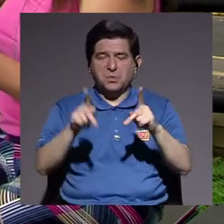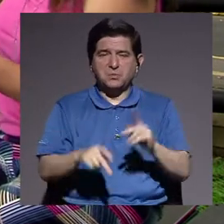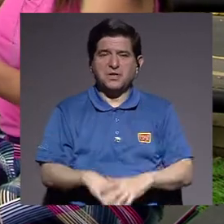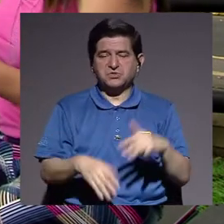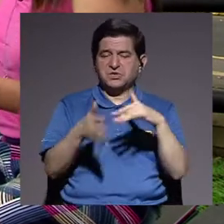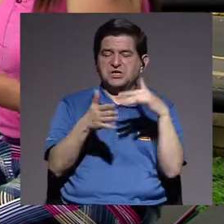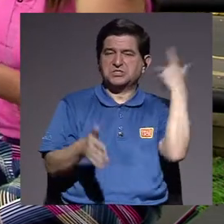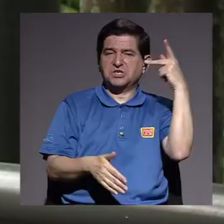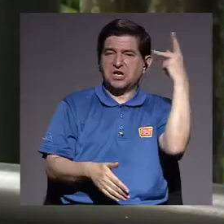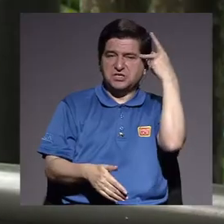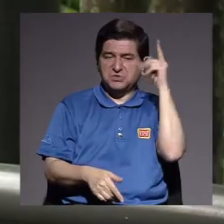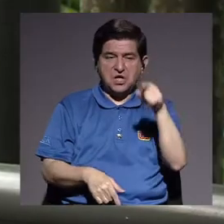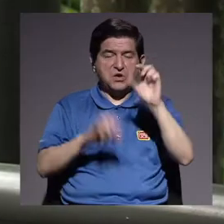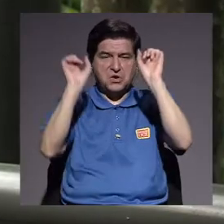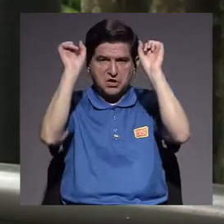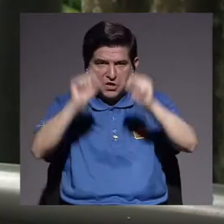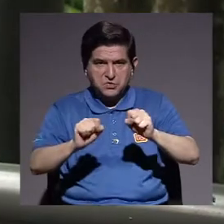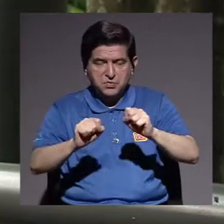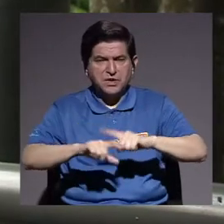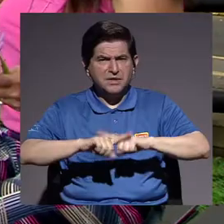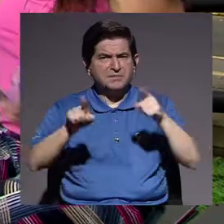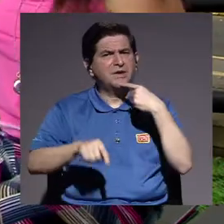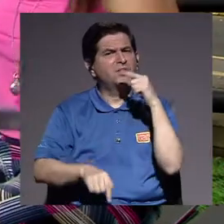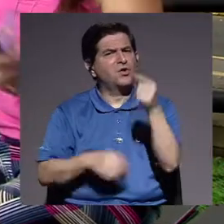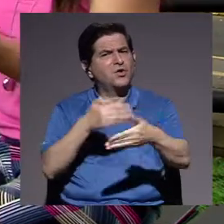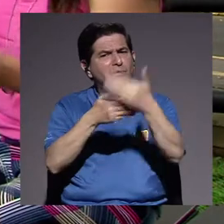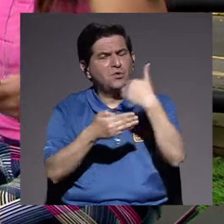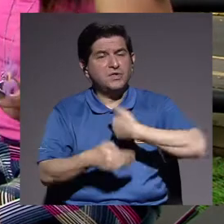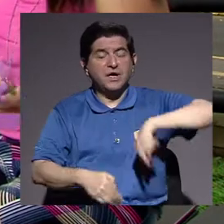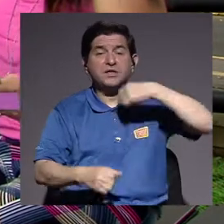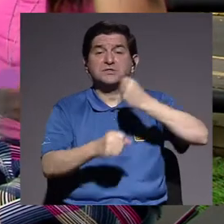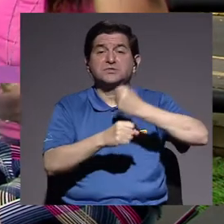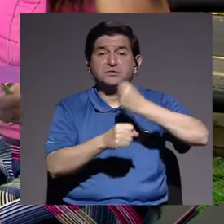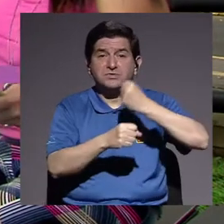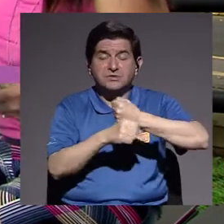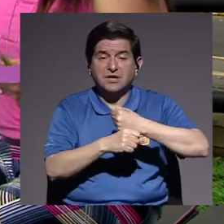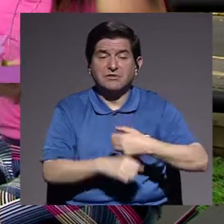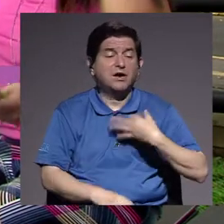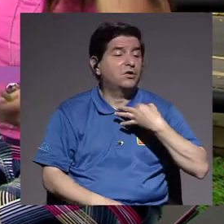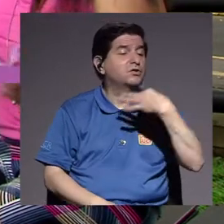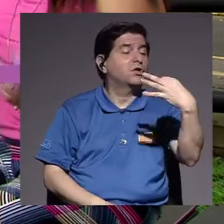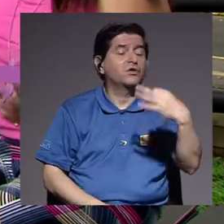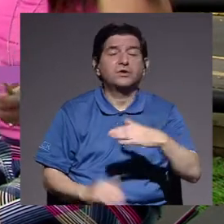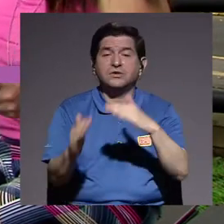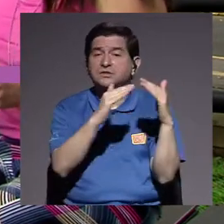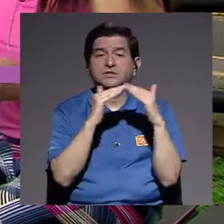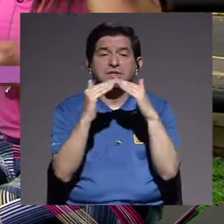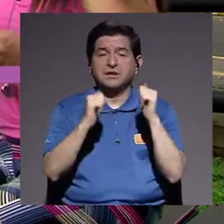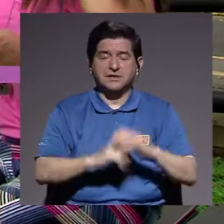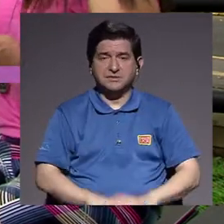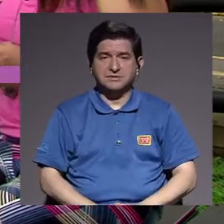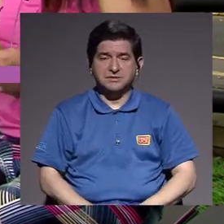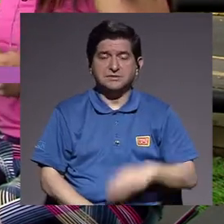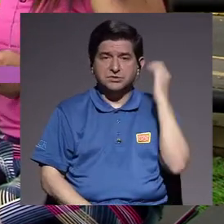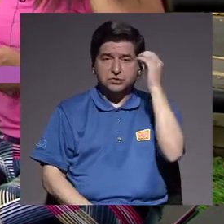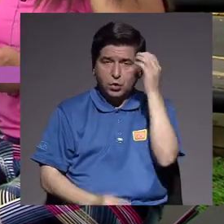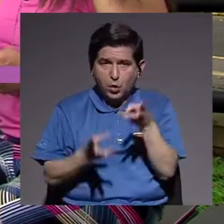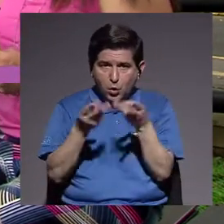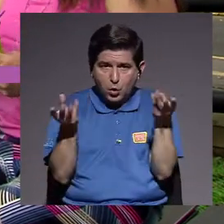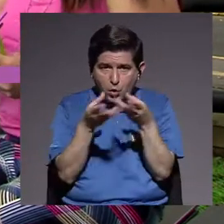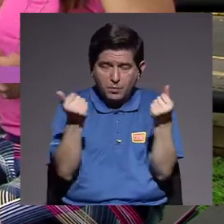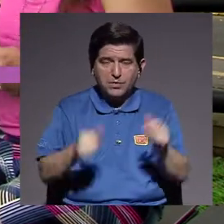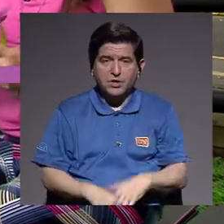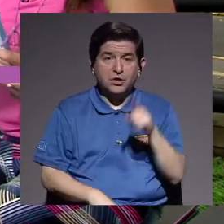las personas que estudiaron política son las que... Pero como usted decía, es lo que hacemos también día a día en nuestras comunidades, generar